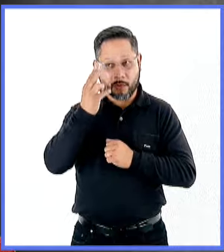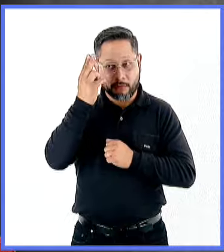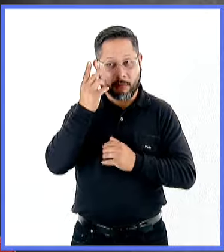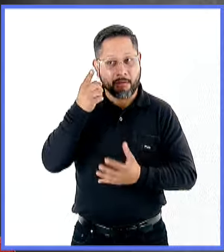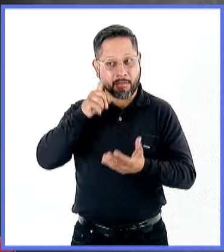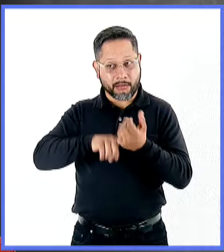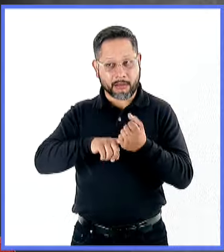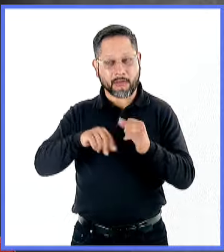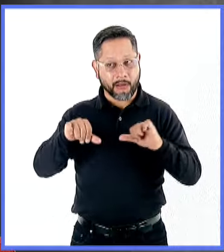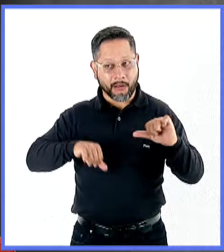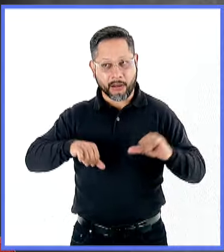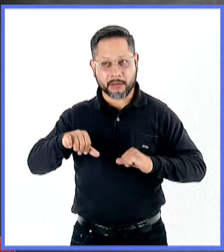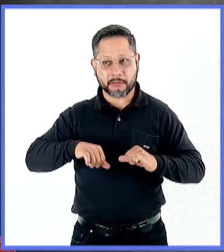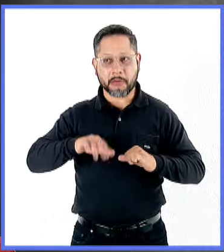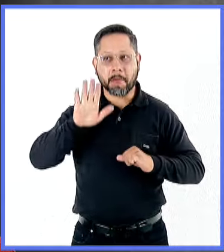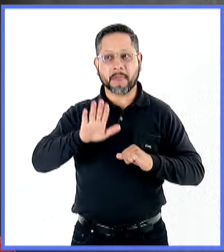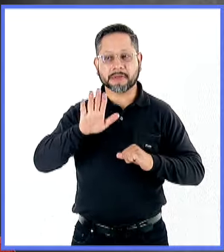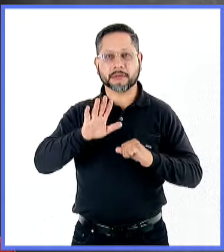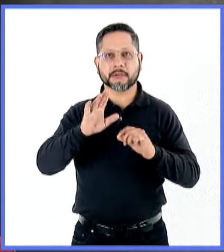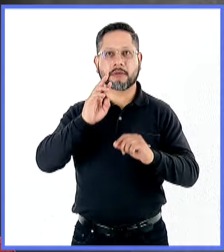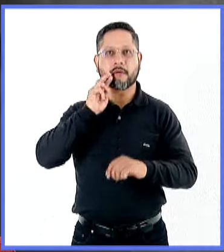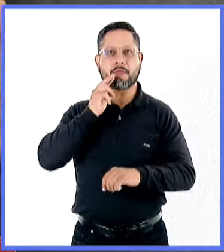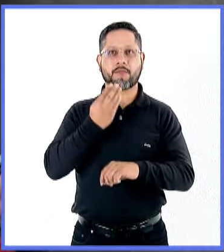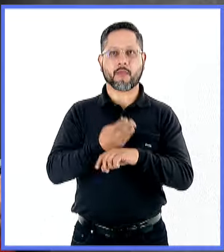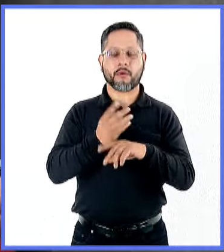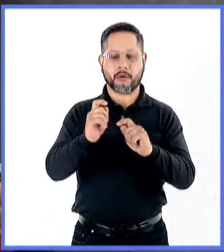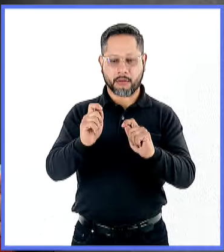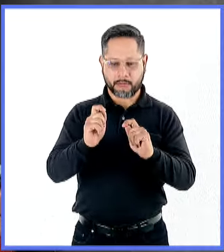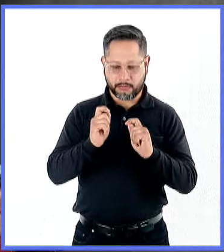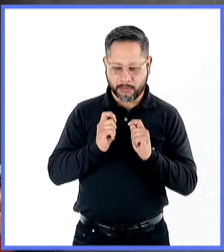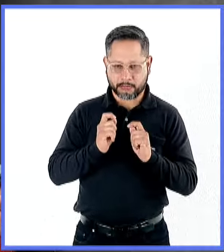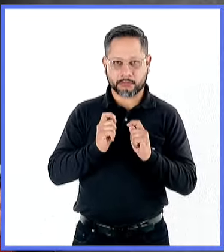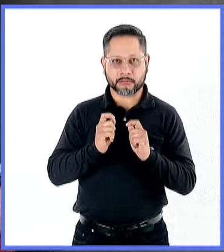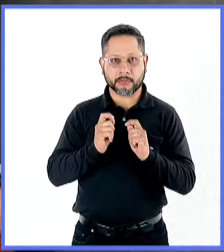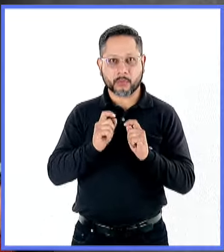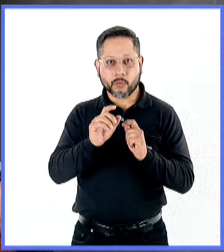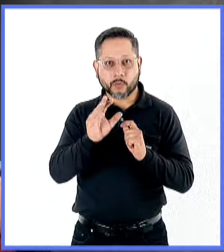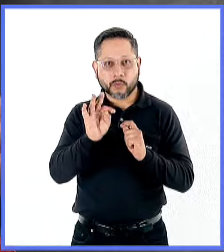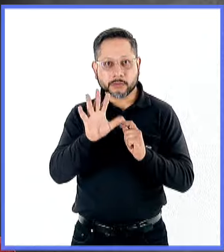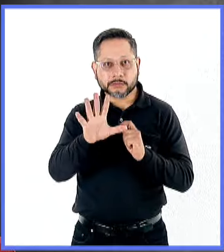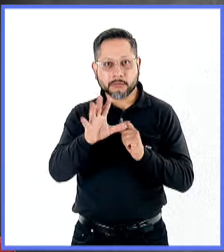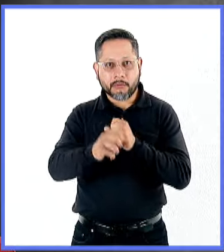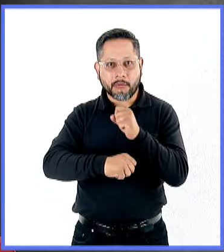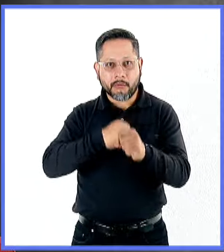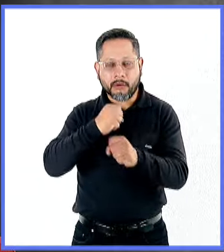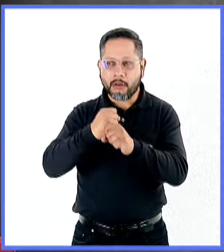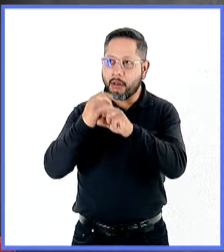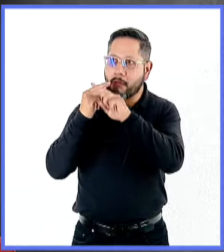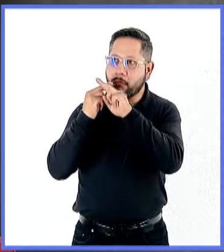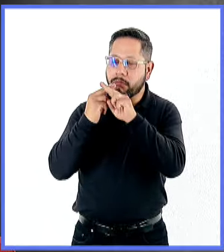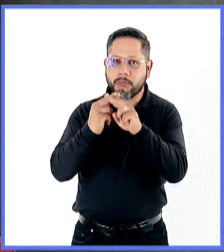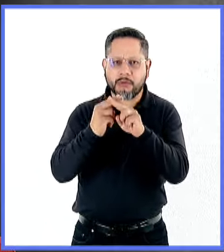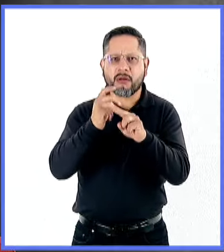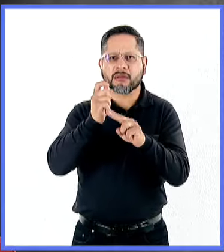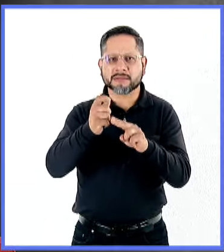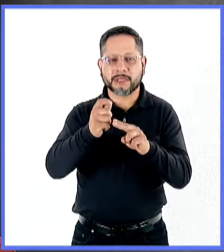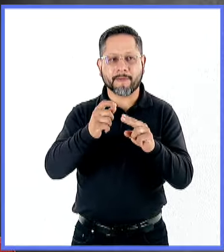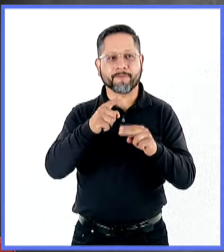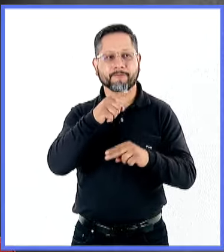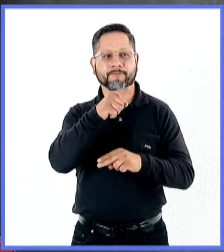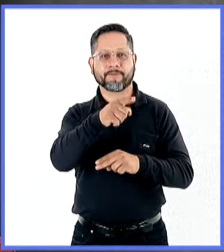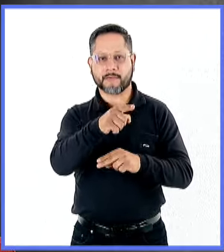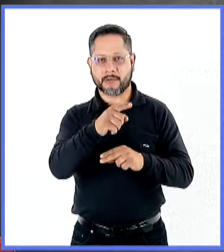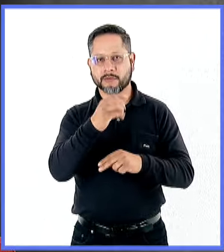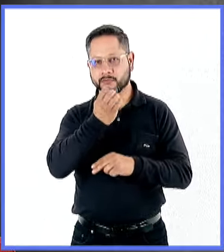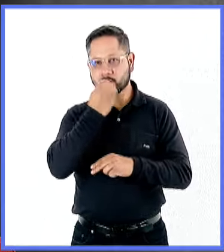a una responsabilidad. Porque el tener 45 años implica que la facultad de ingeniería